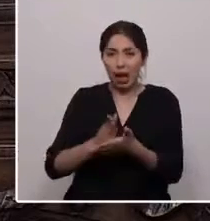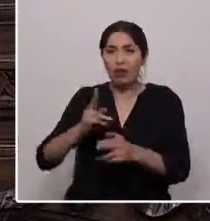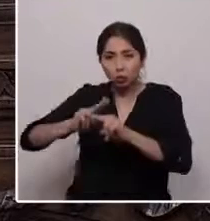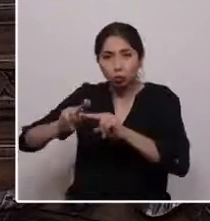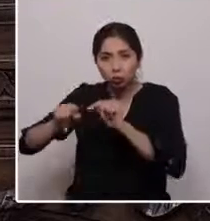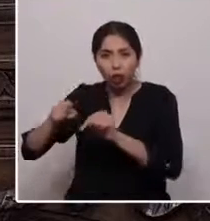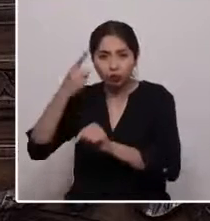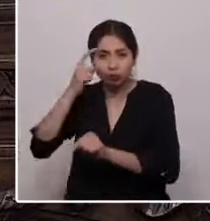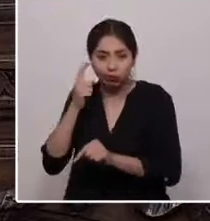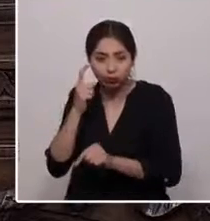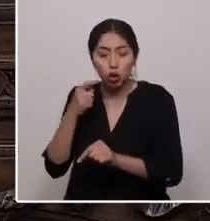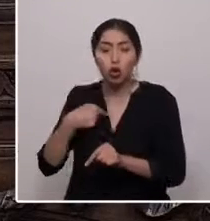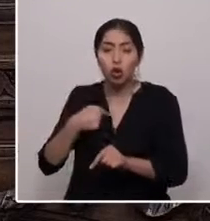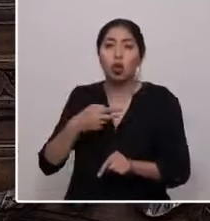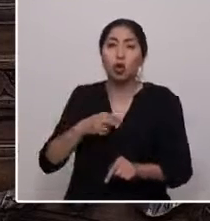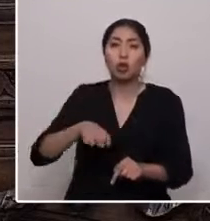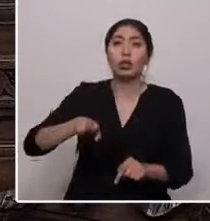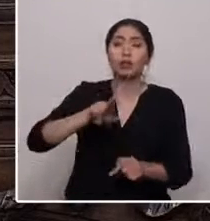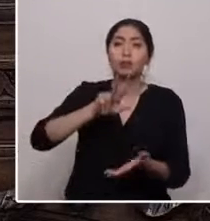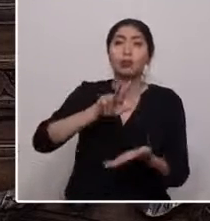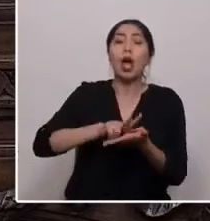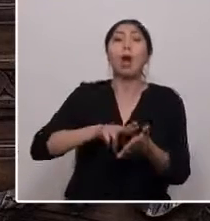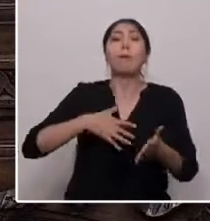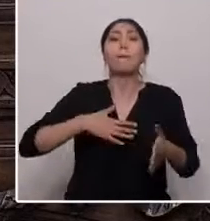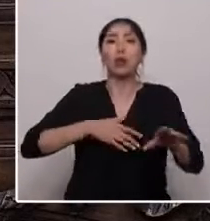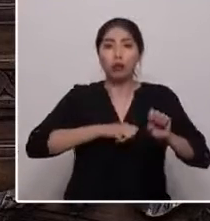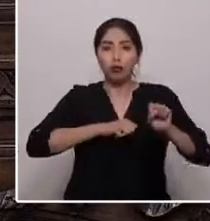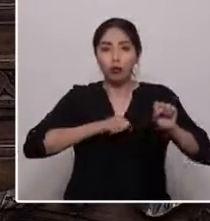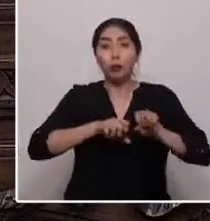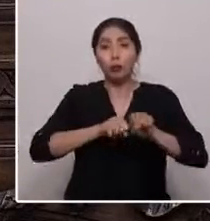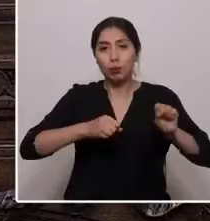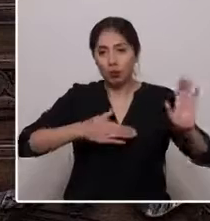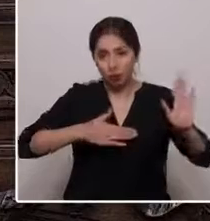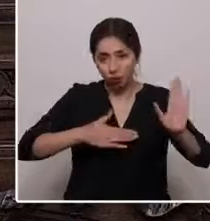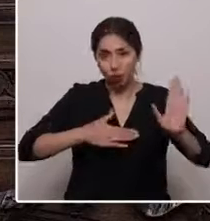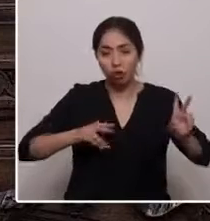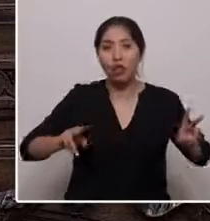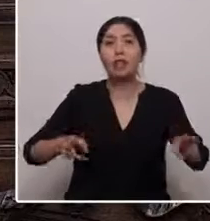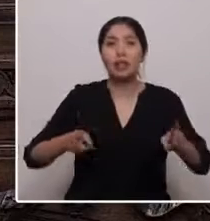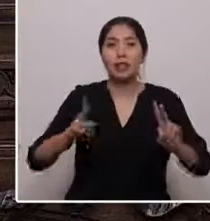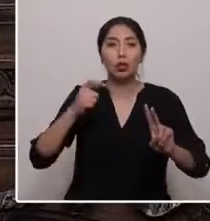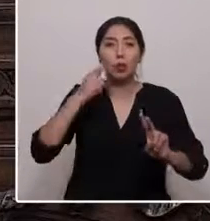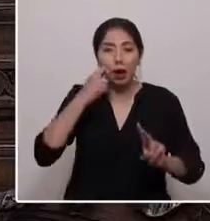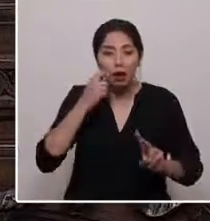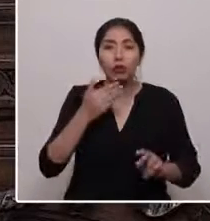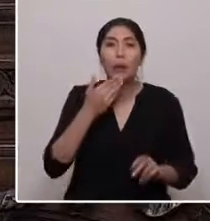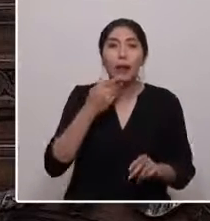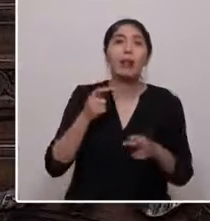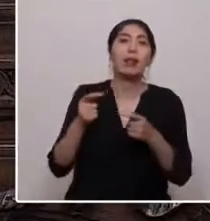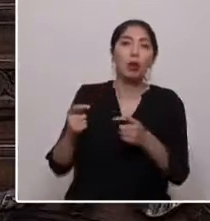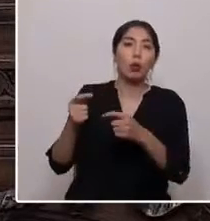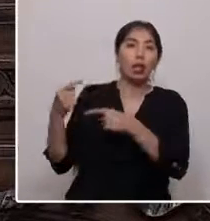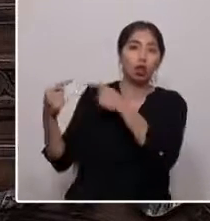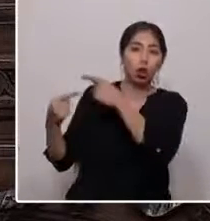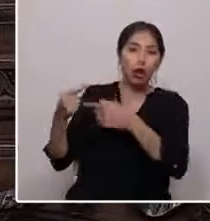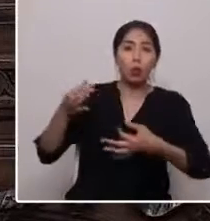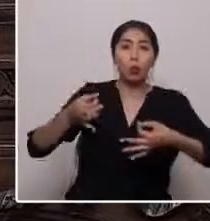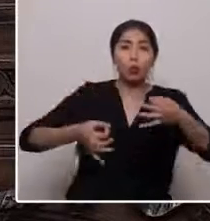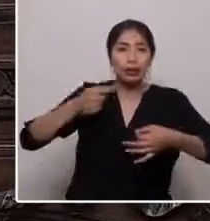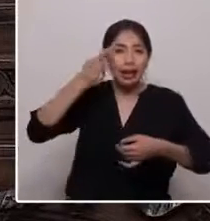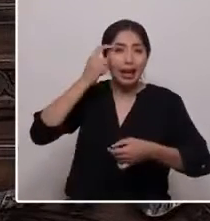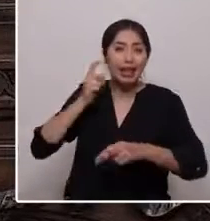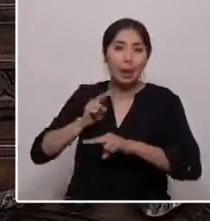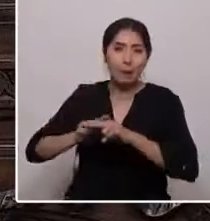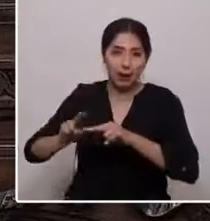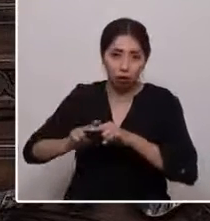irrestricto con la defensa de los derechos humanos, la lucha por la verdad histórica, la justicia y la reparación. Estas seguirán en